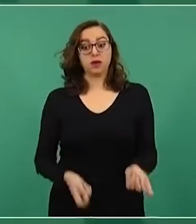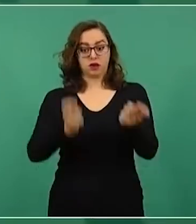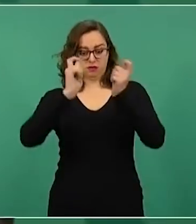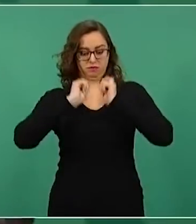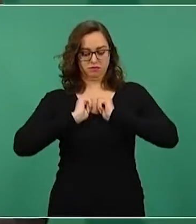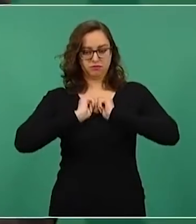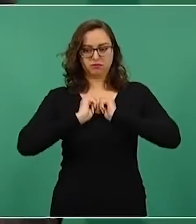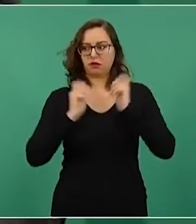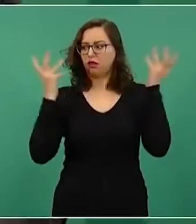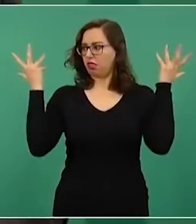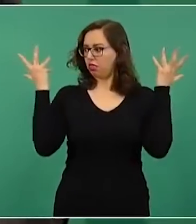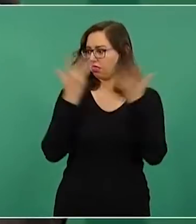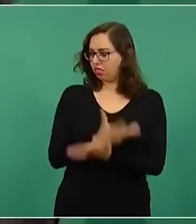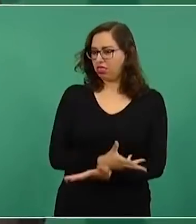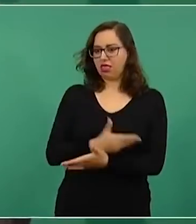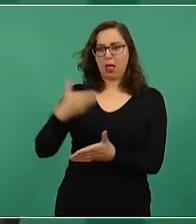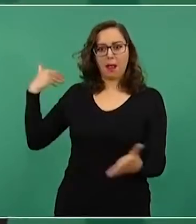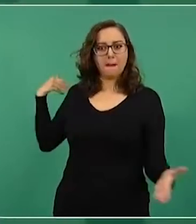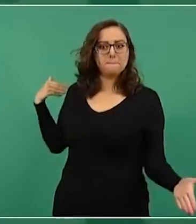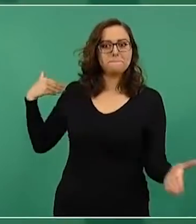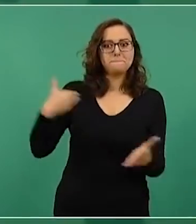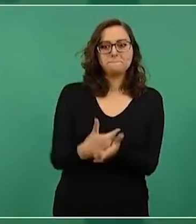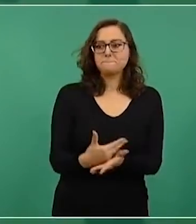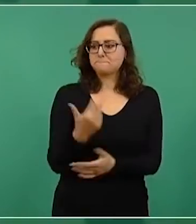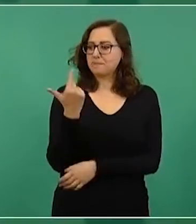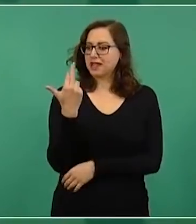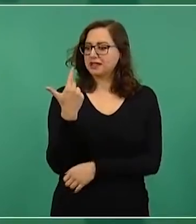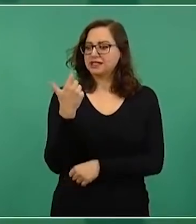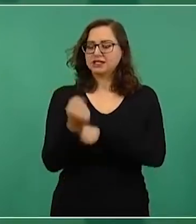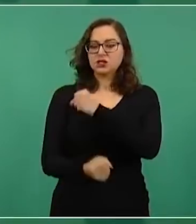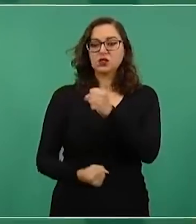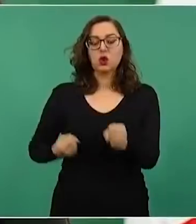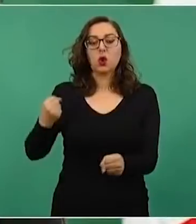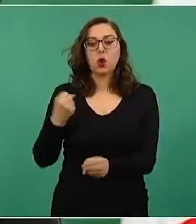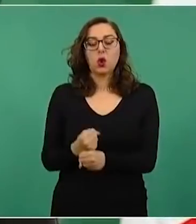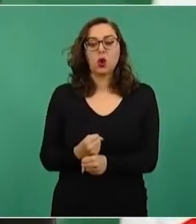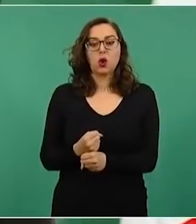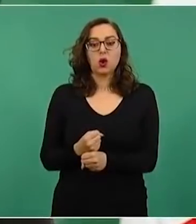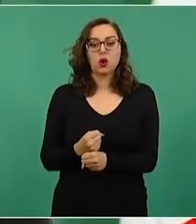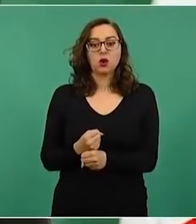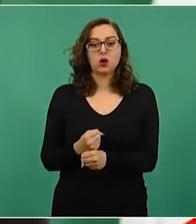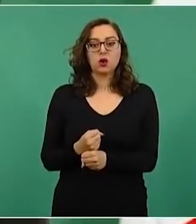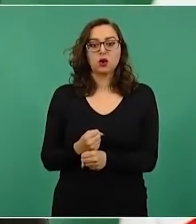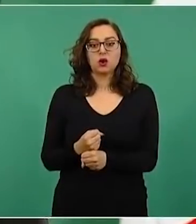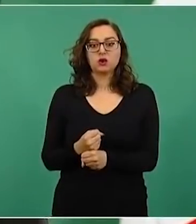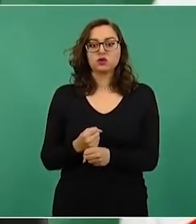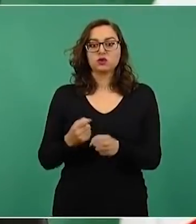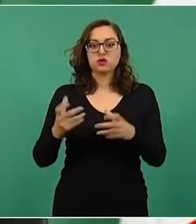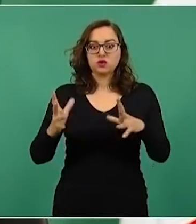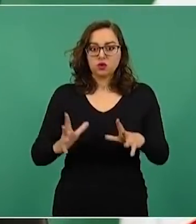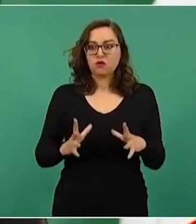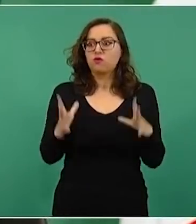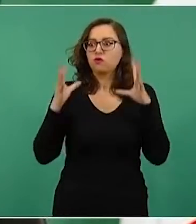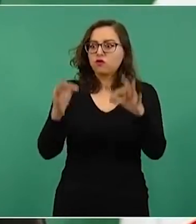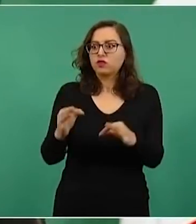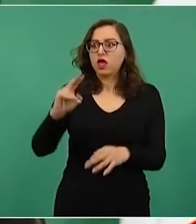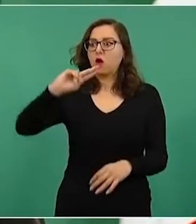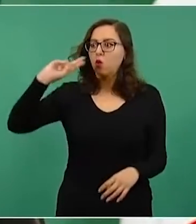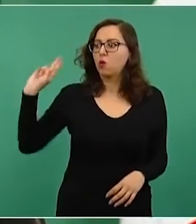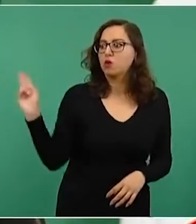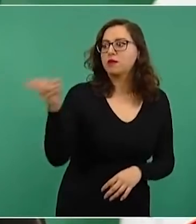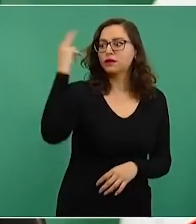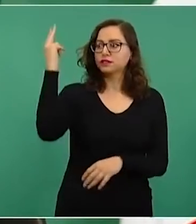crear una nueva universidad